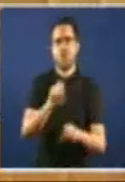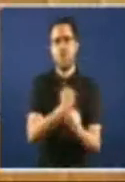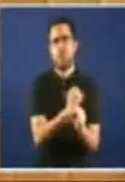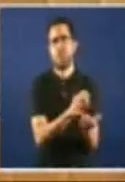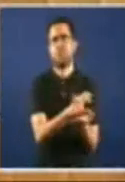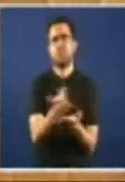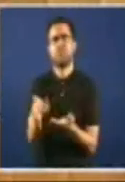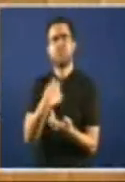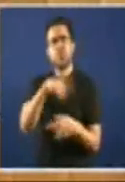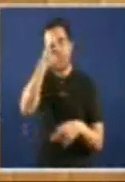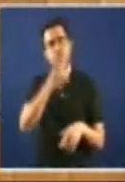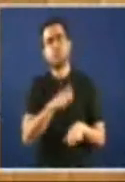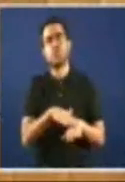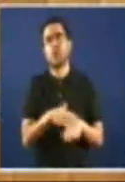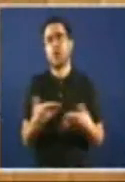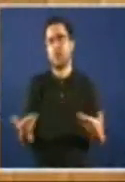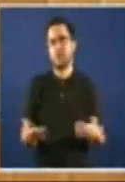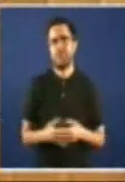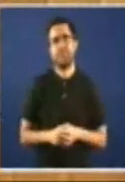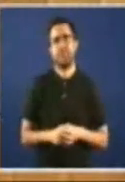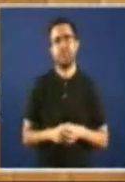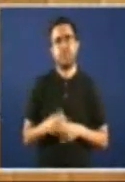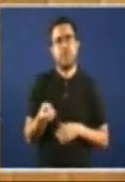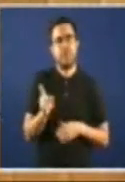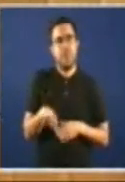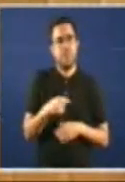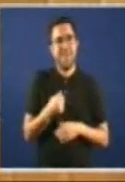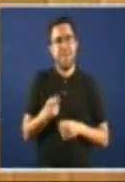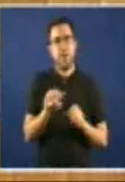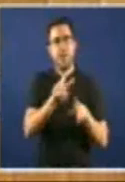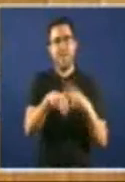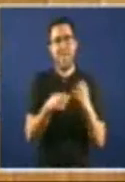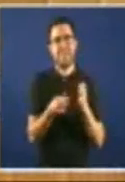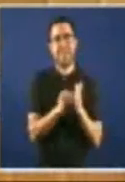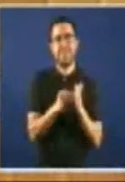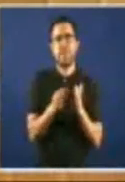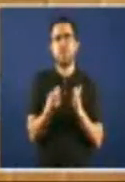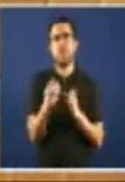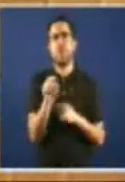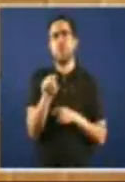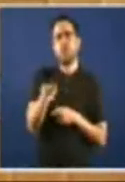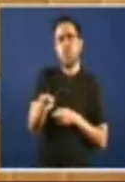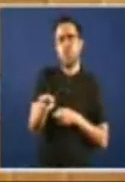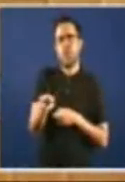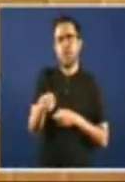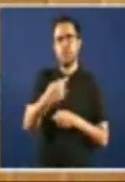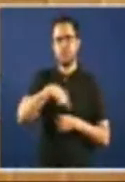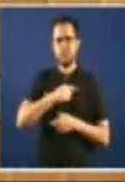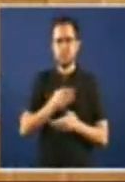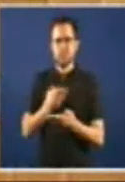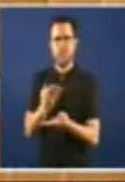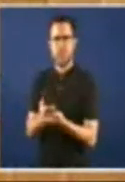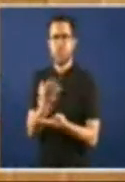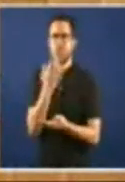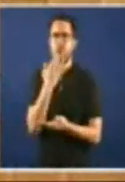Se niega ademais En outra das emendas A emenda número 12 Donde nos pedimos Cando fala de Que se